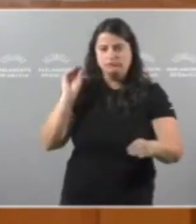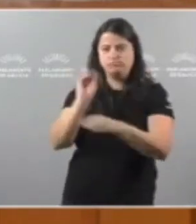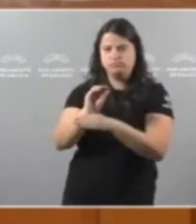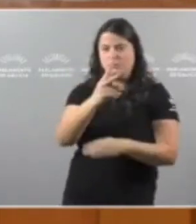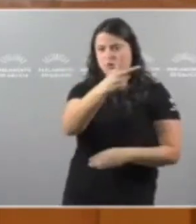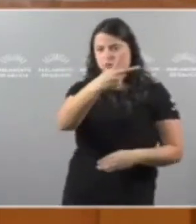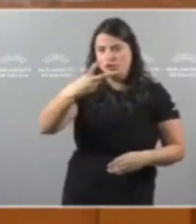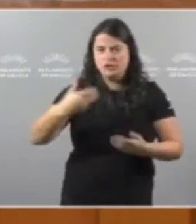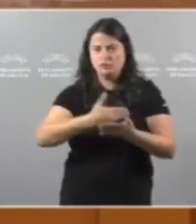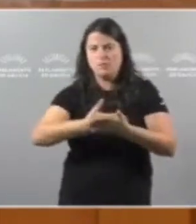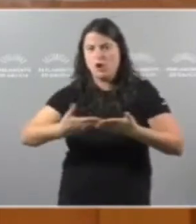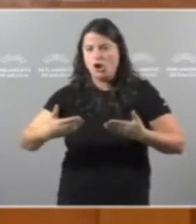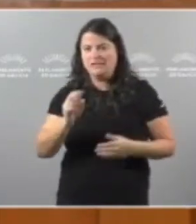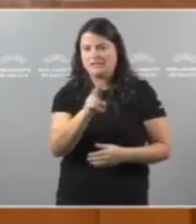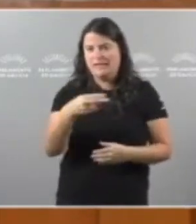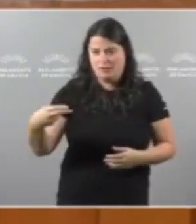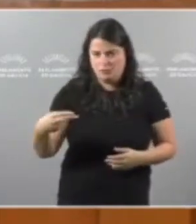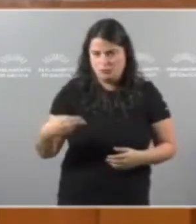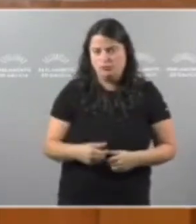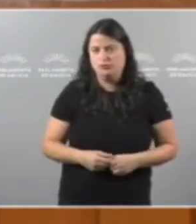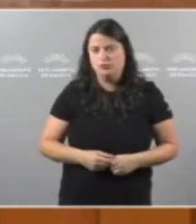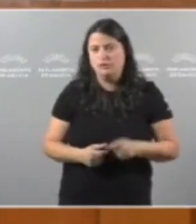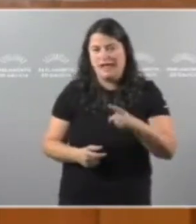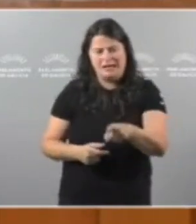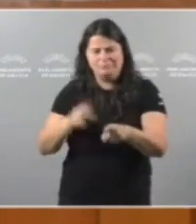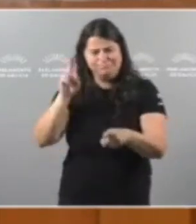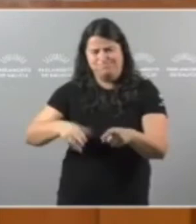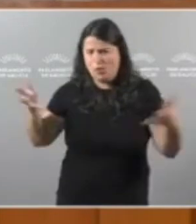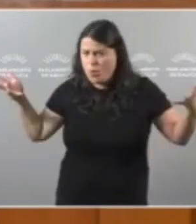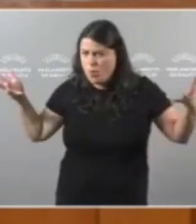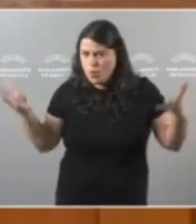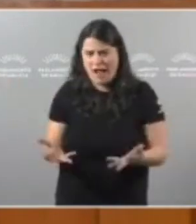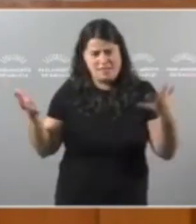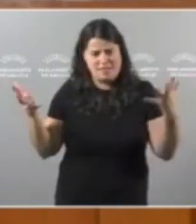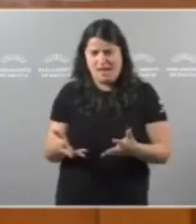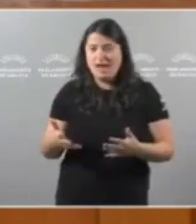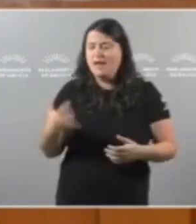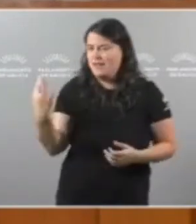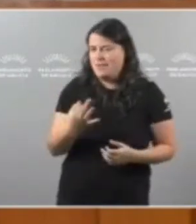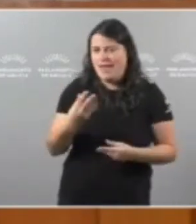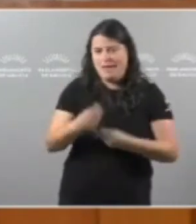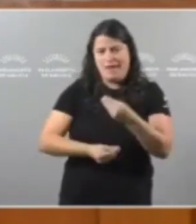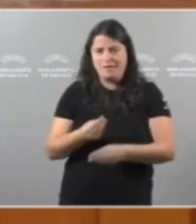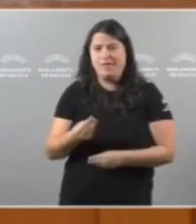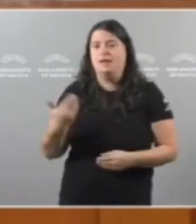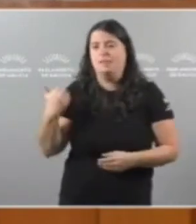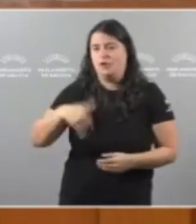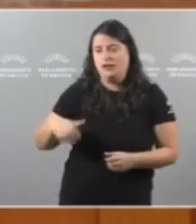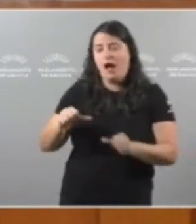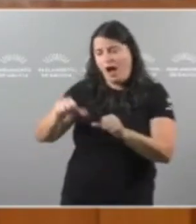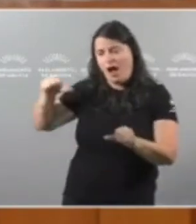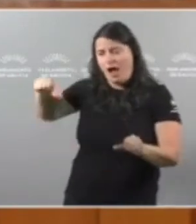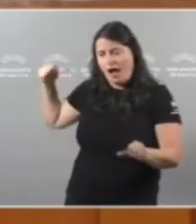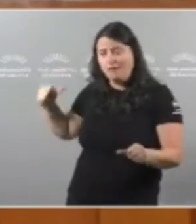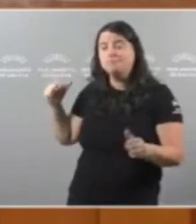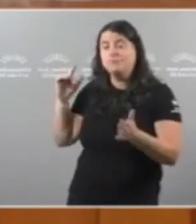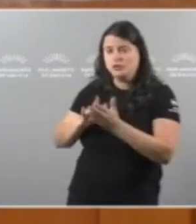200 millóns De euros E unha pura urxencia E unha pura decencia Despois De todo o vivido